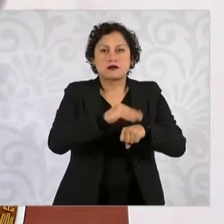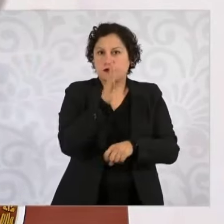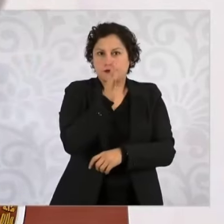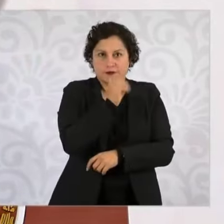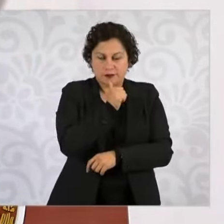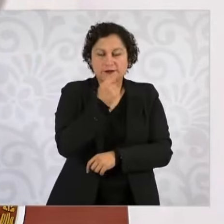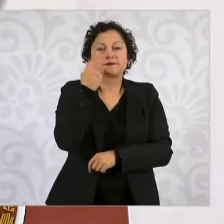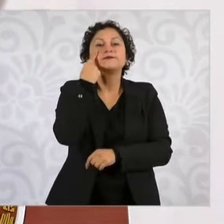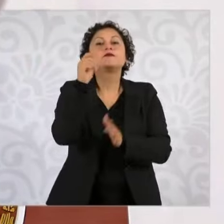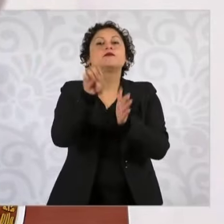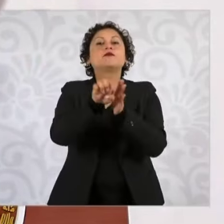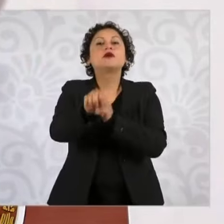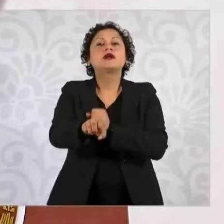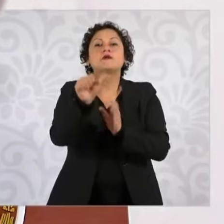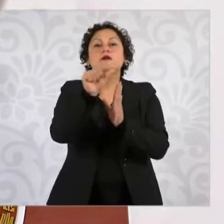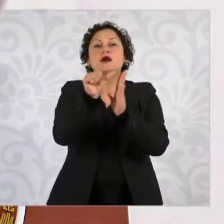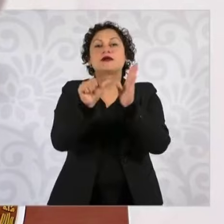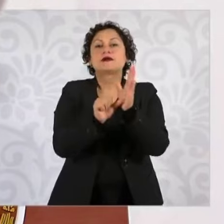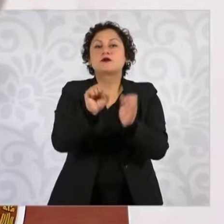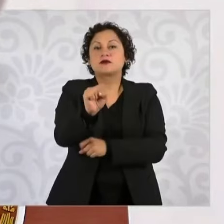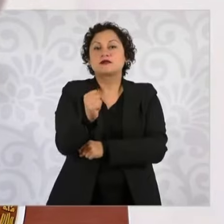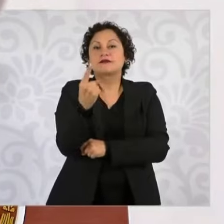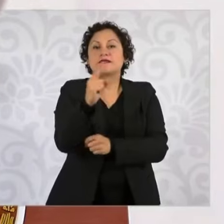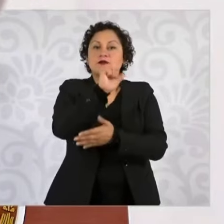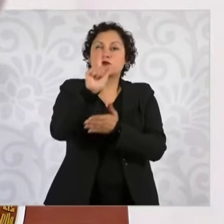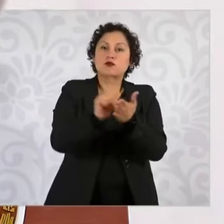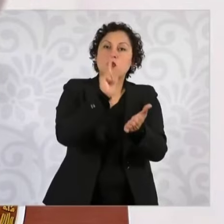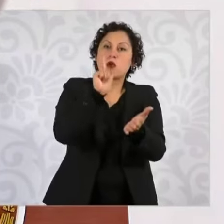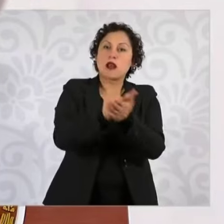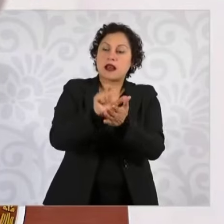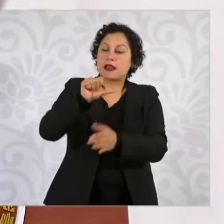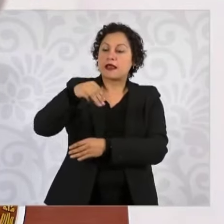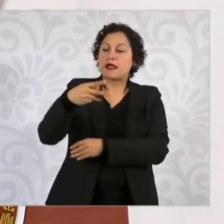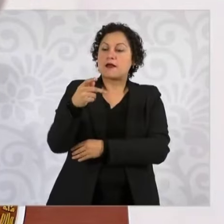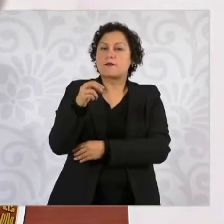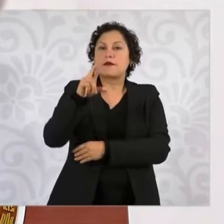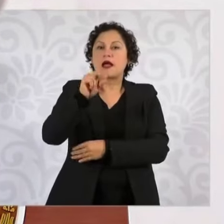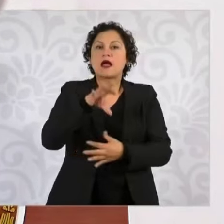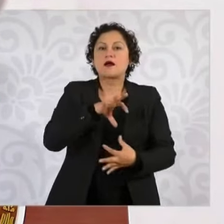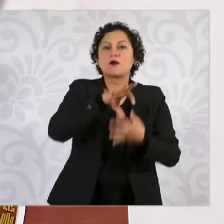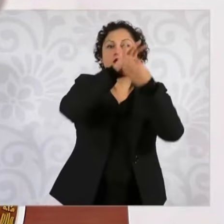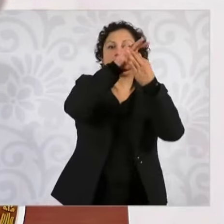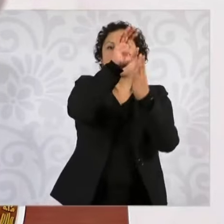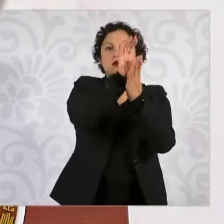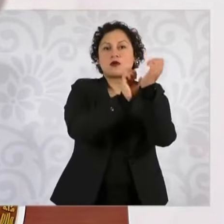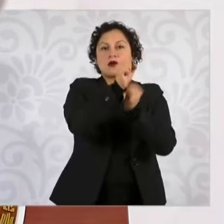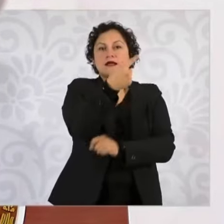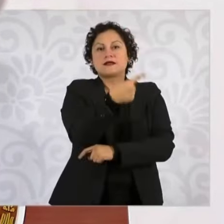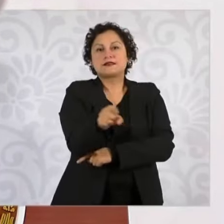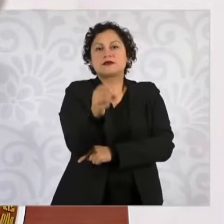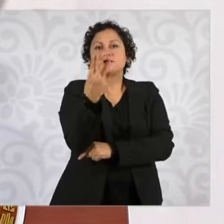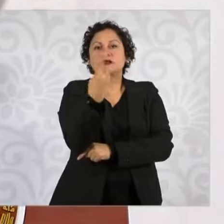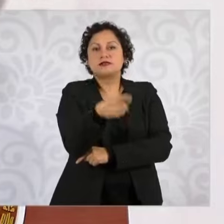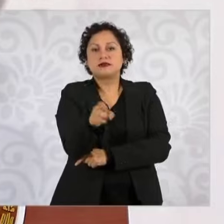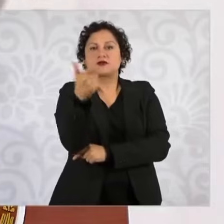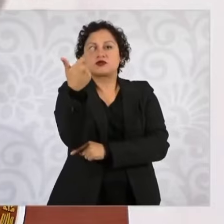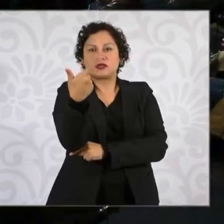de la Ley de Amparo Reglamentaria de los artículos 103 y 107 de la Constitución.